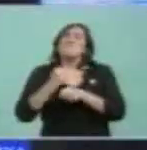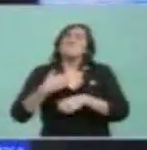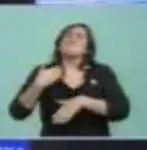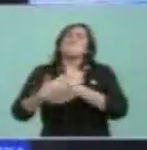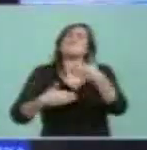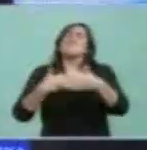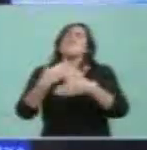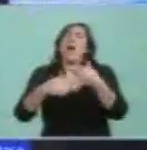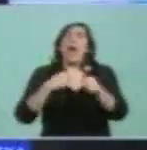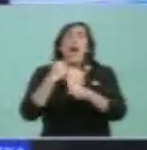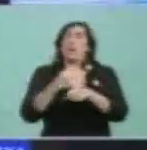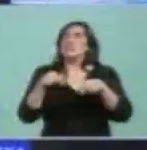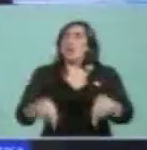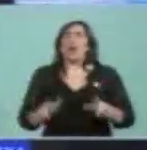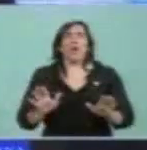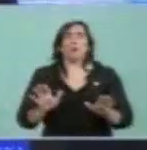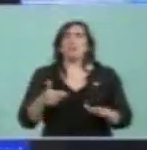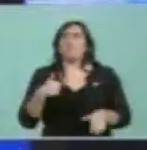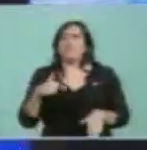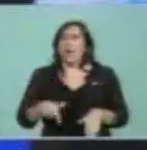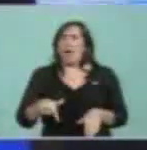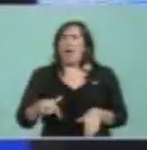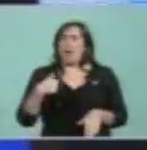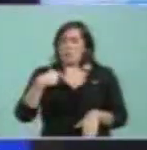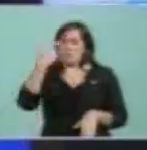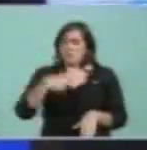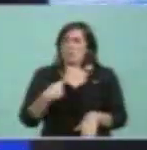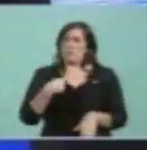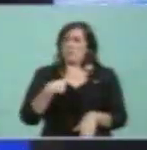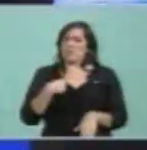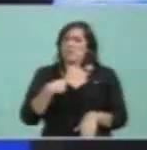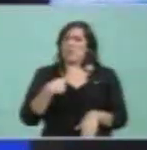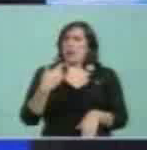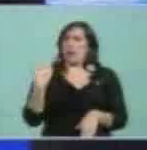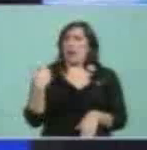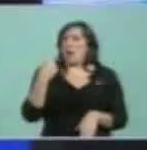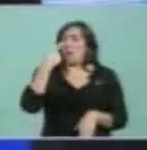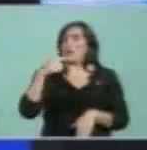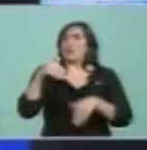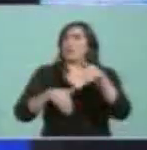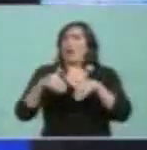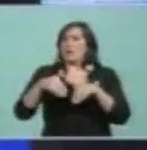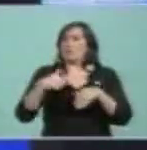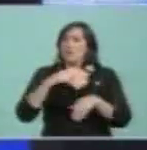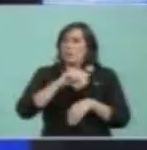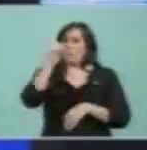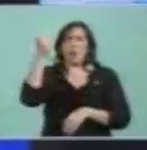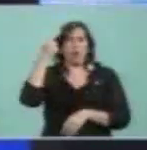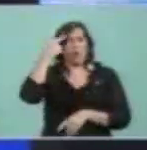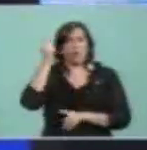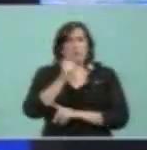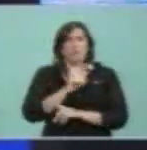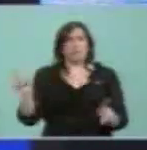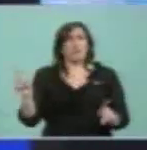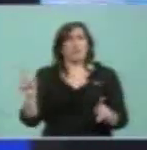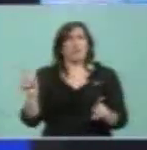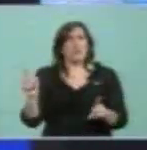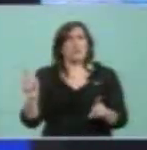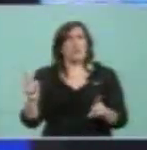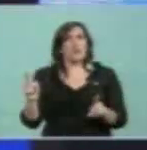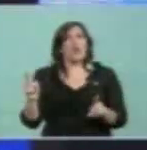algunos tampoco, además de mi persona, sobre todo en la última elección. Pero que